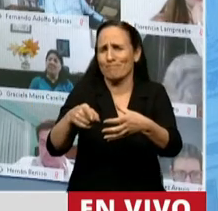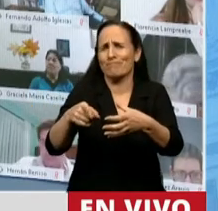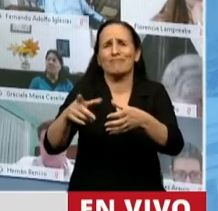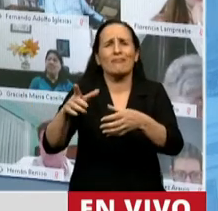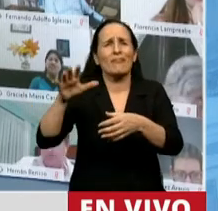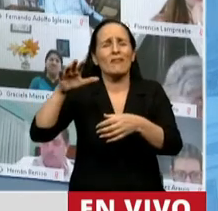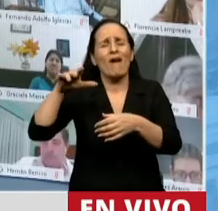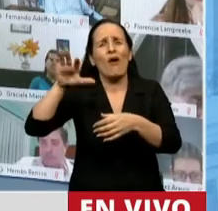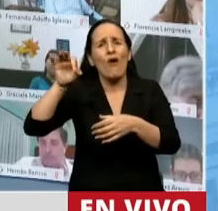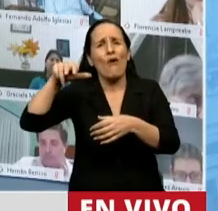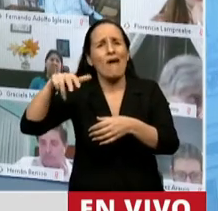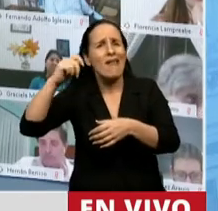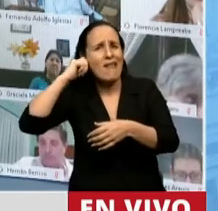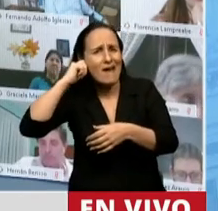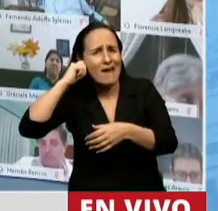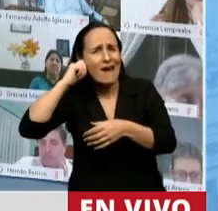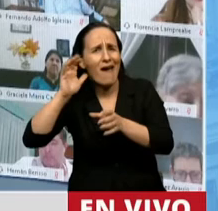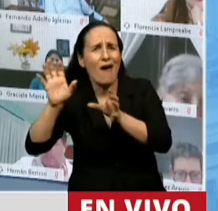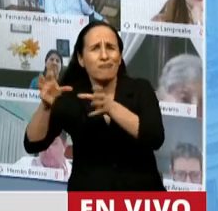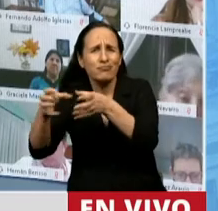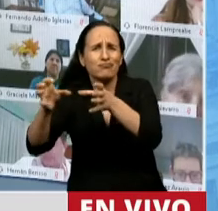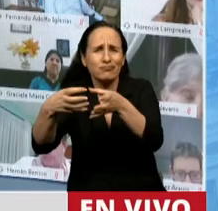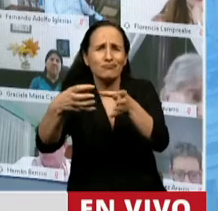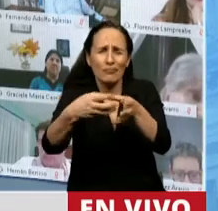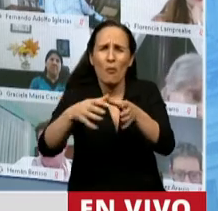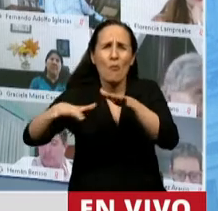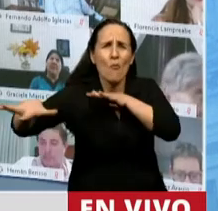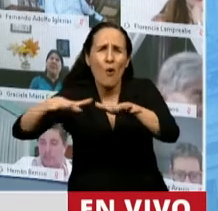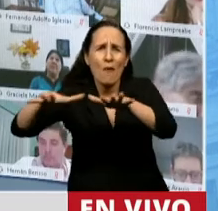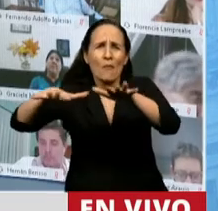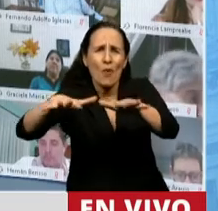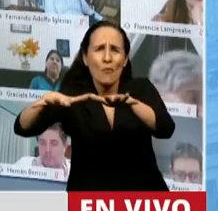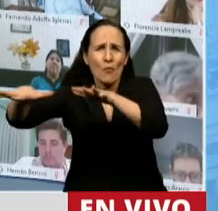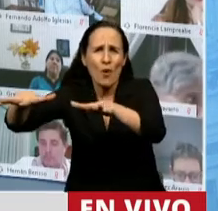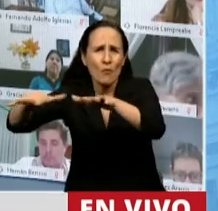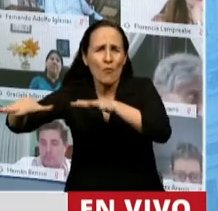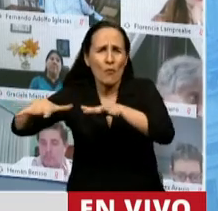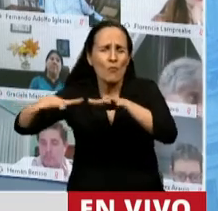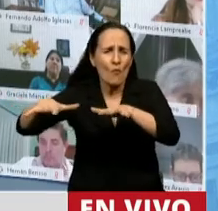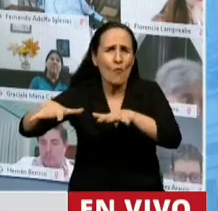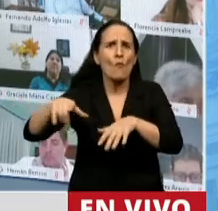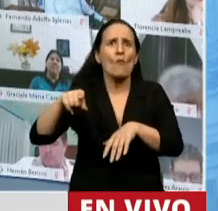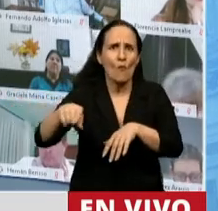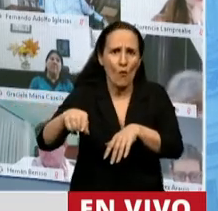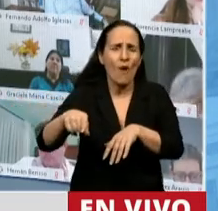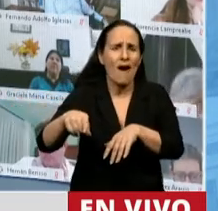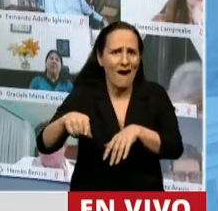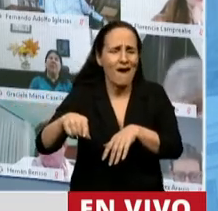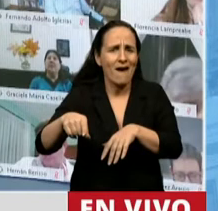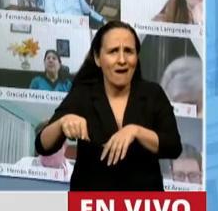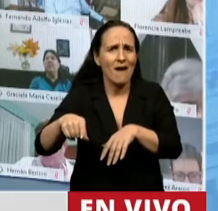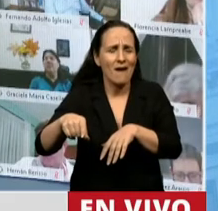organizaciones, de la sociedad civil, se han movilizado, han testimoniado